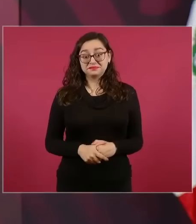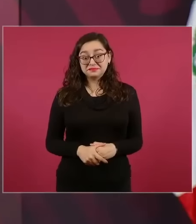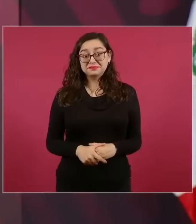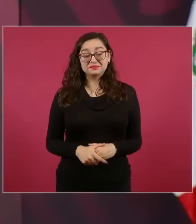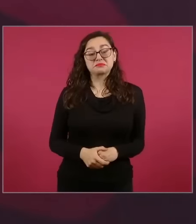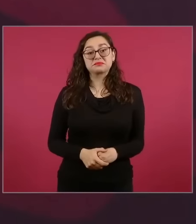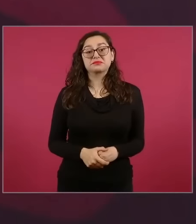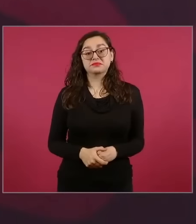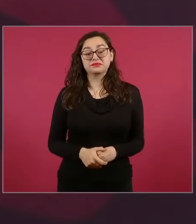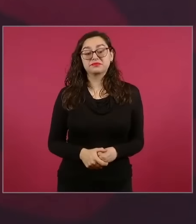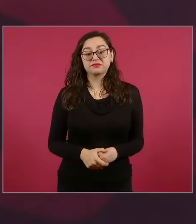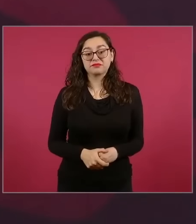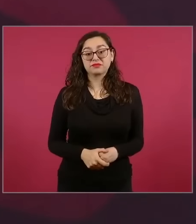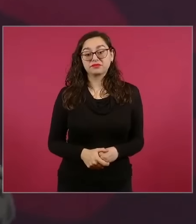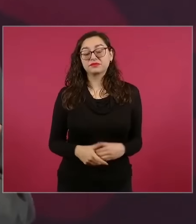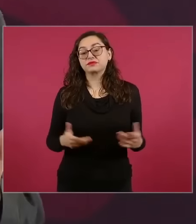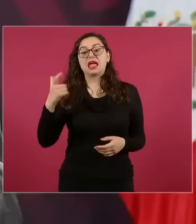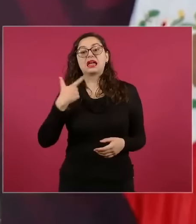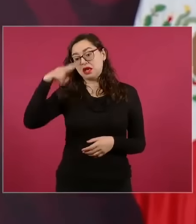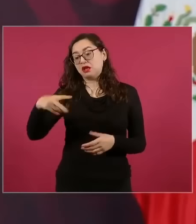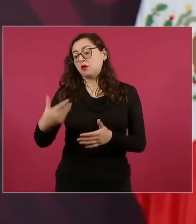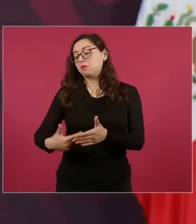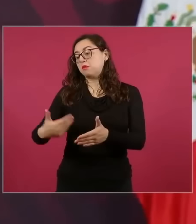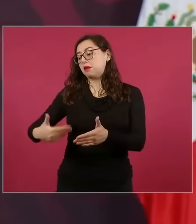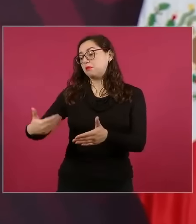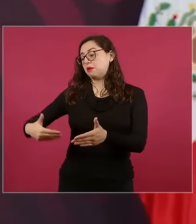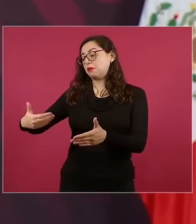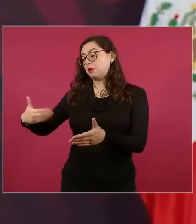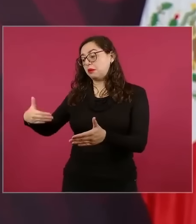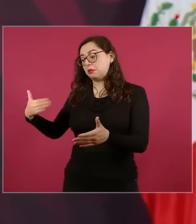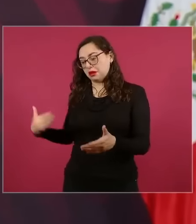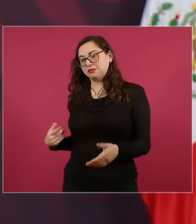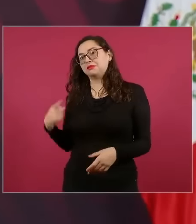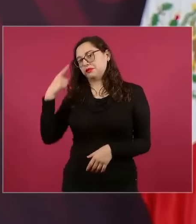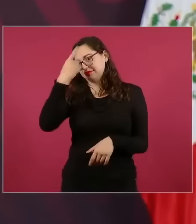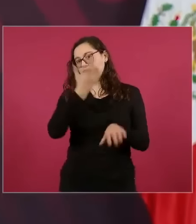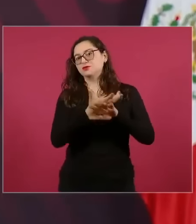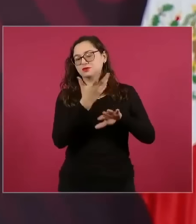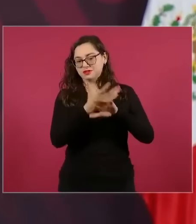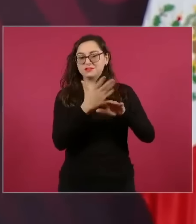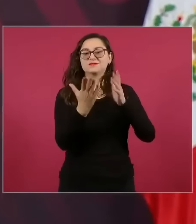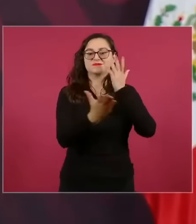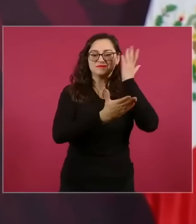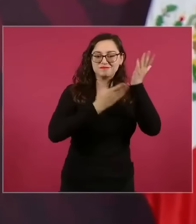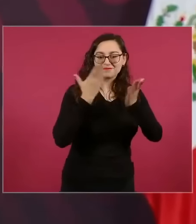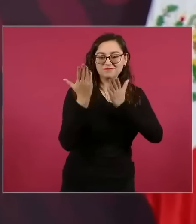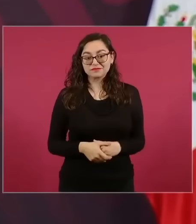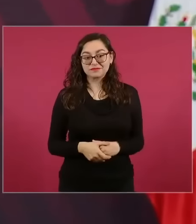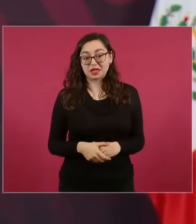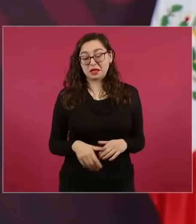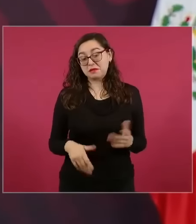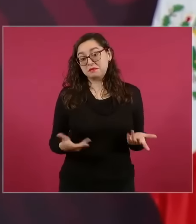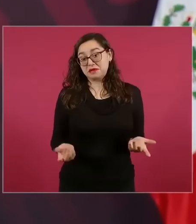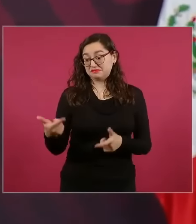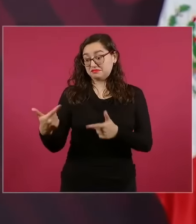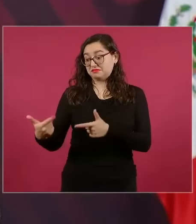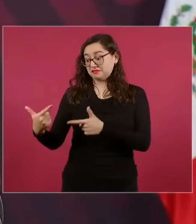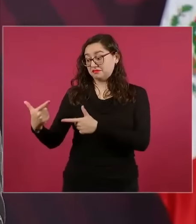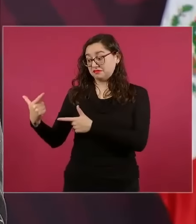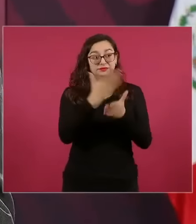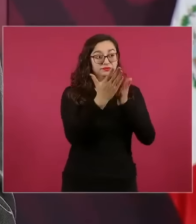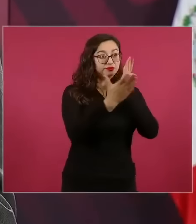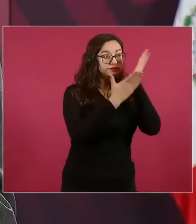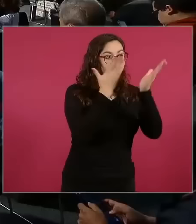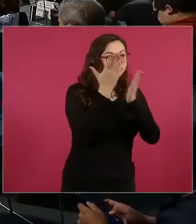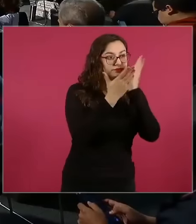mucho tiempo. Doctores en Harvard y otras universidades, cuando menos tres presidentes formados allá, de